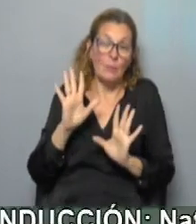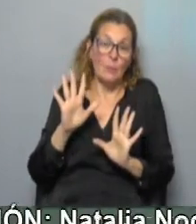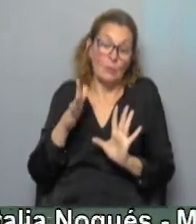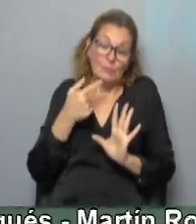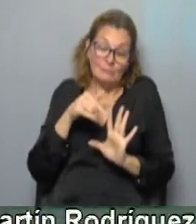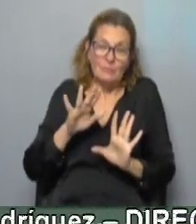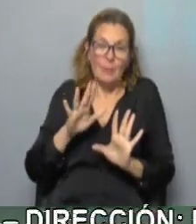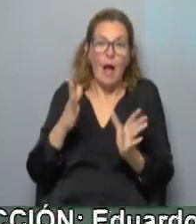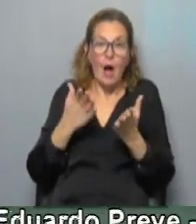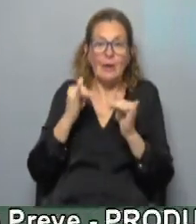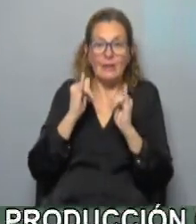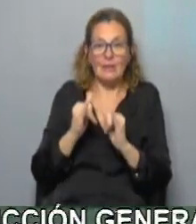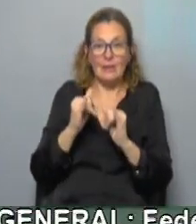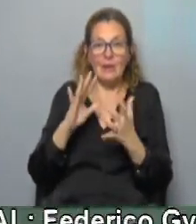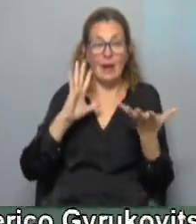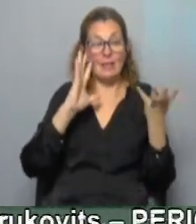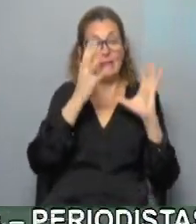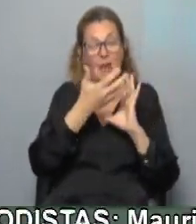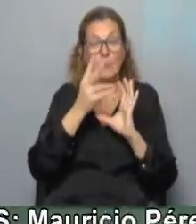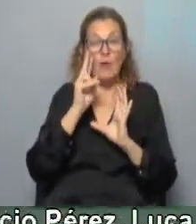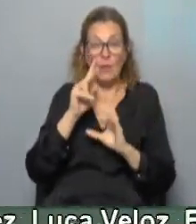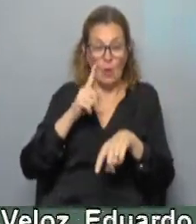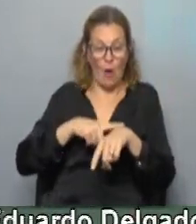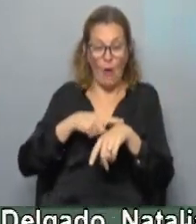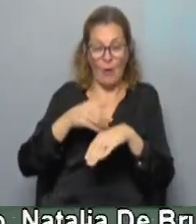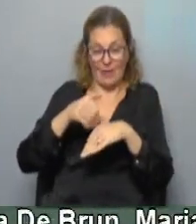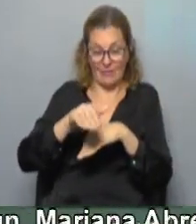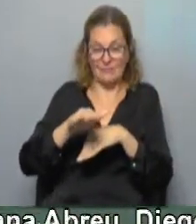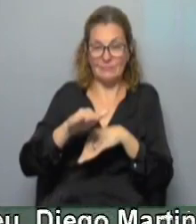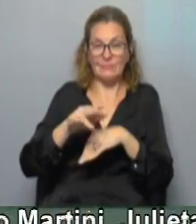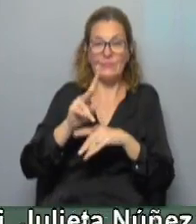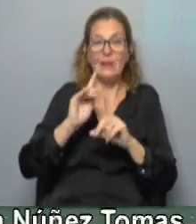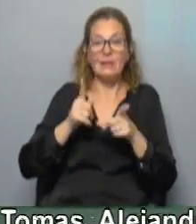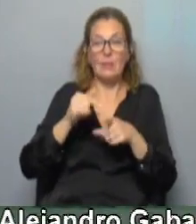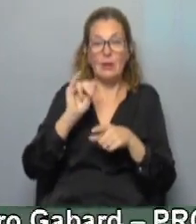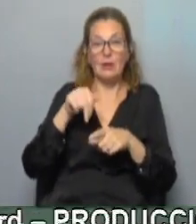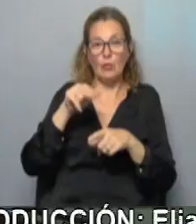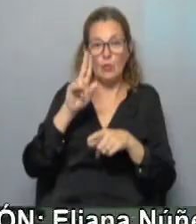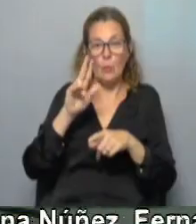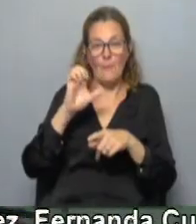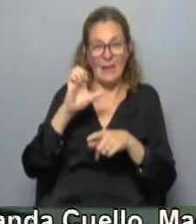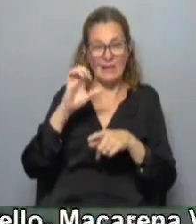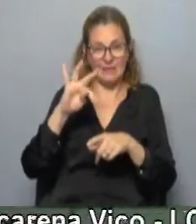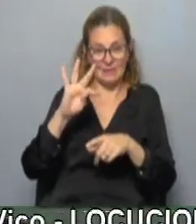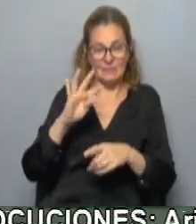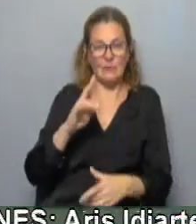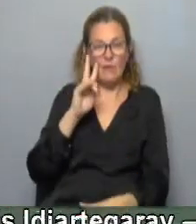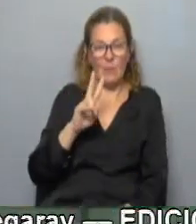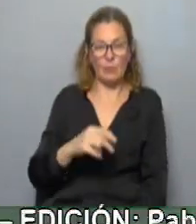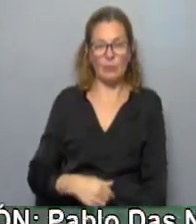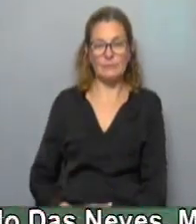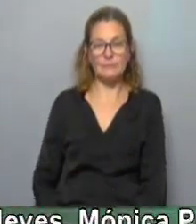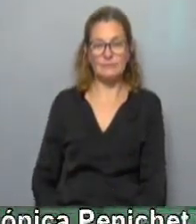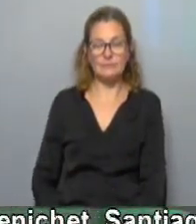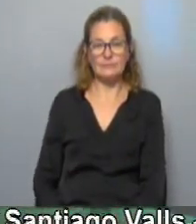como quien dice. Y ahora sí, el pronóstico del tiempo para las próximas 72 horas. También el oficial elaborado por Inumet que prevé lo siguiente